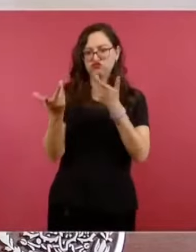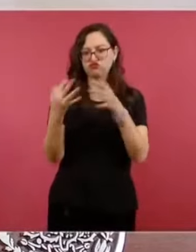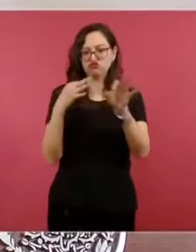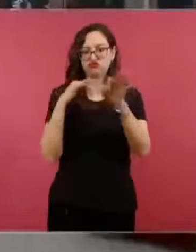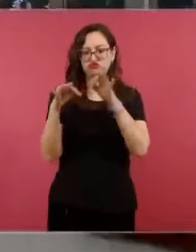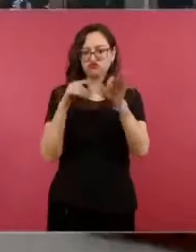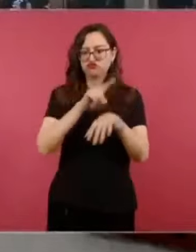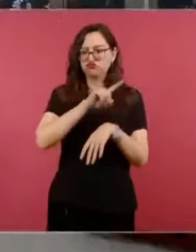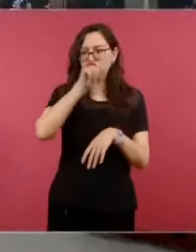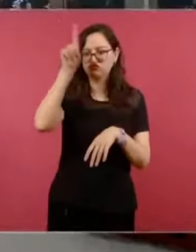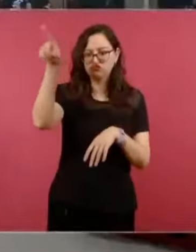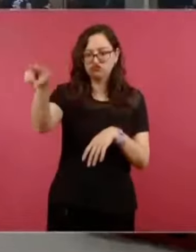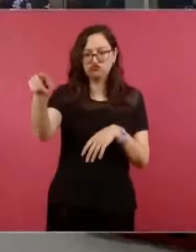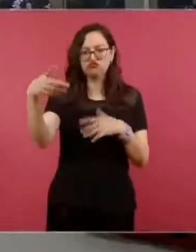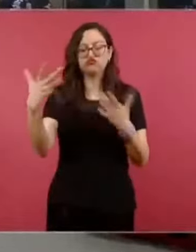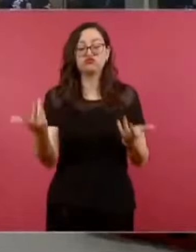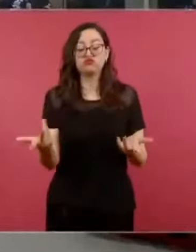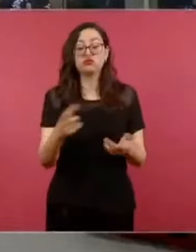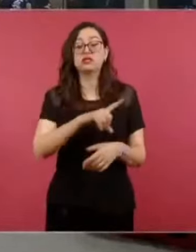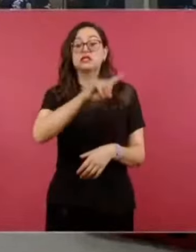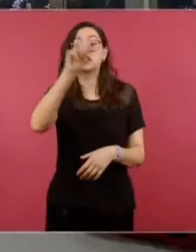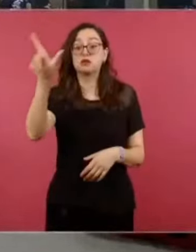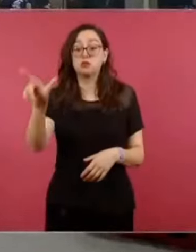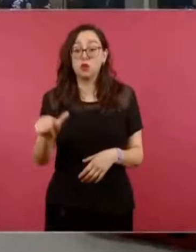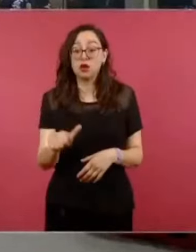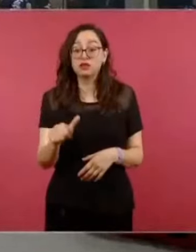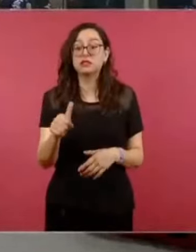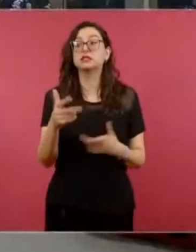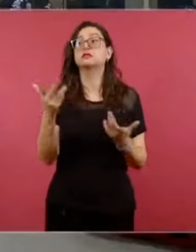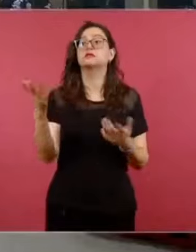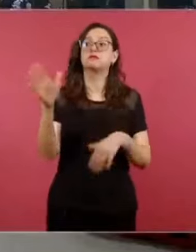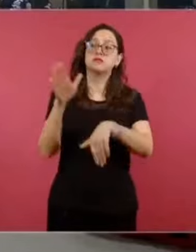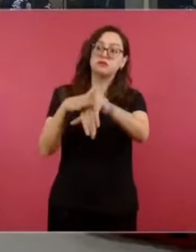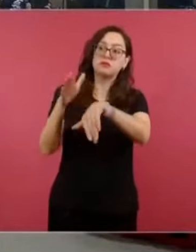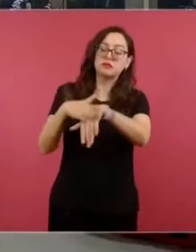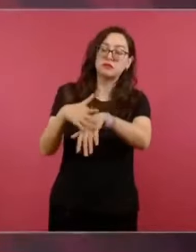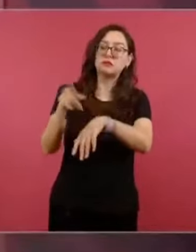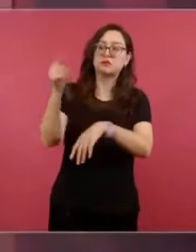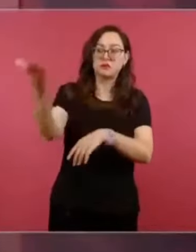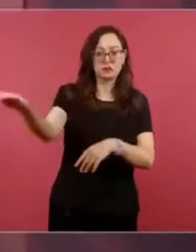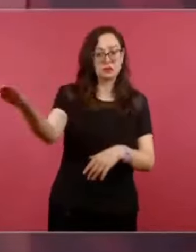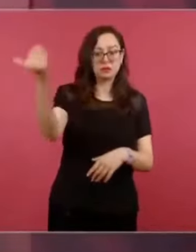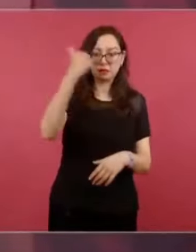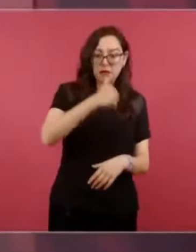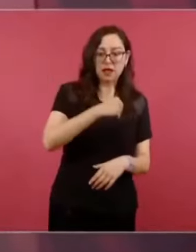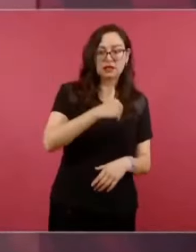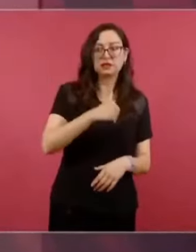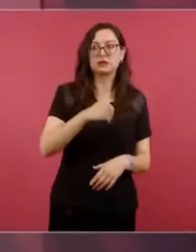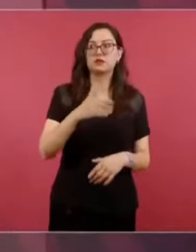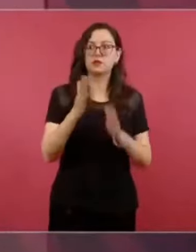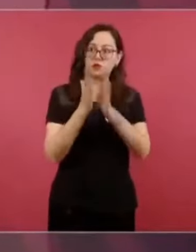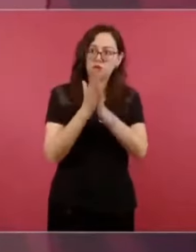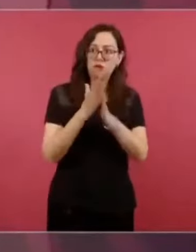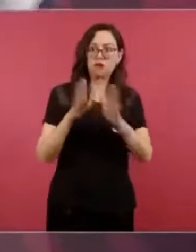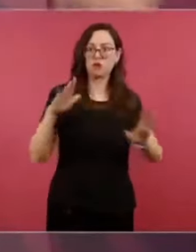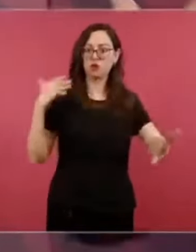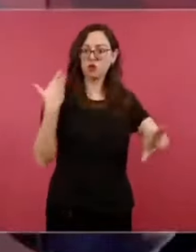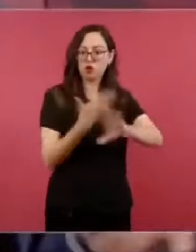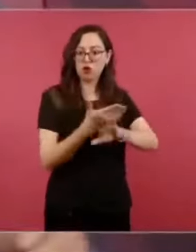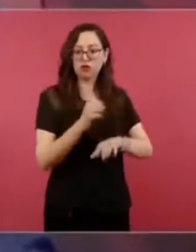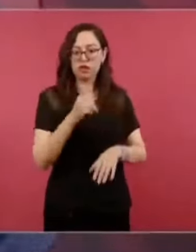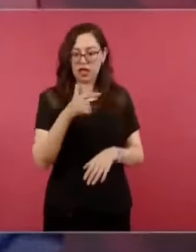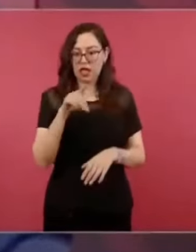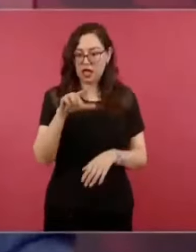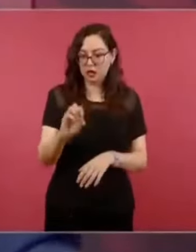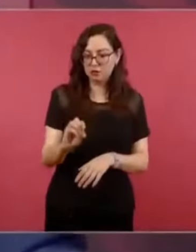con información de la DEA, esto está aprobado,